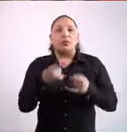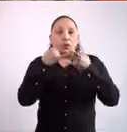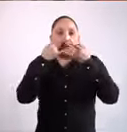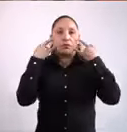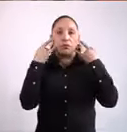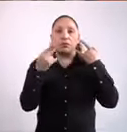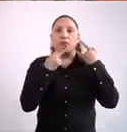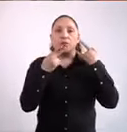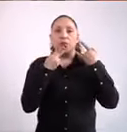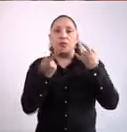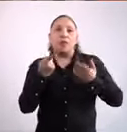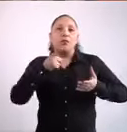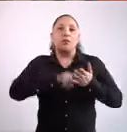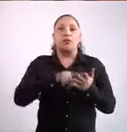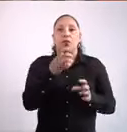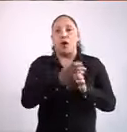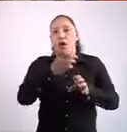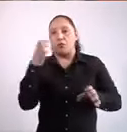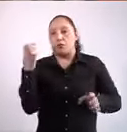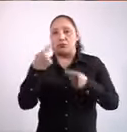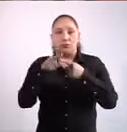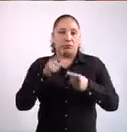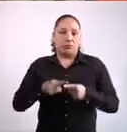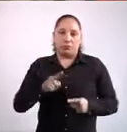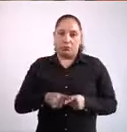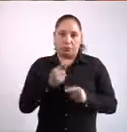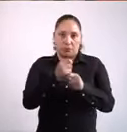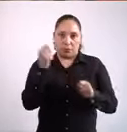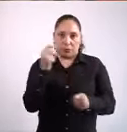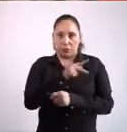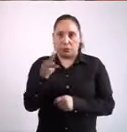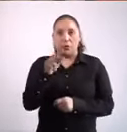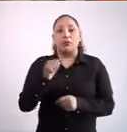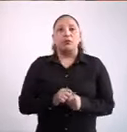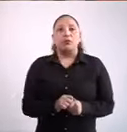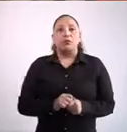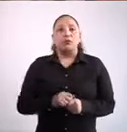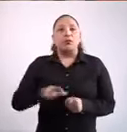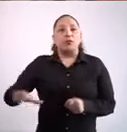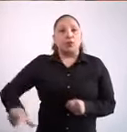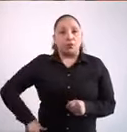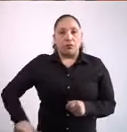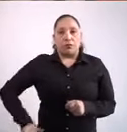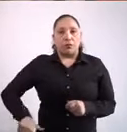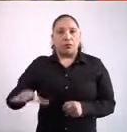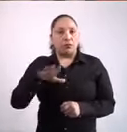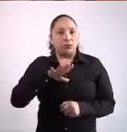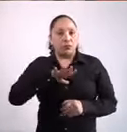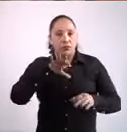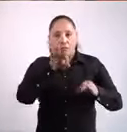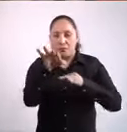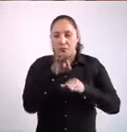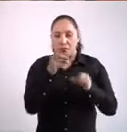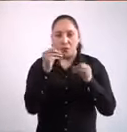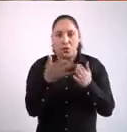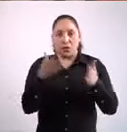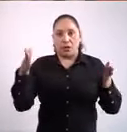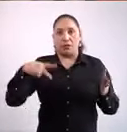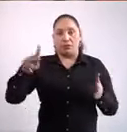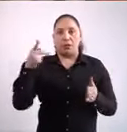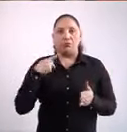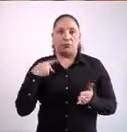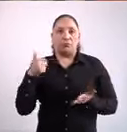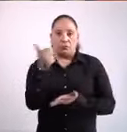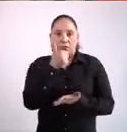y utiliza tapabocas en el transporte público. El gobierno tiene una tarea muy grande, pero la ciudadanía